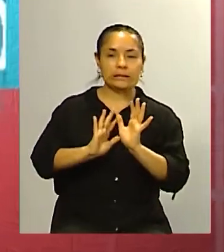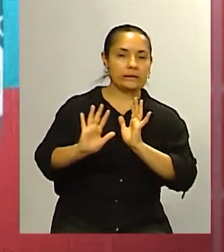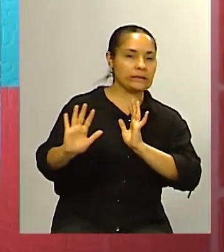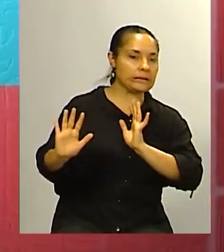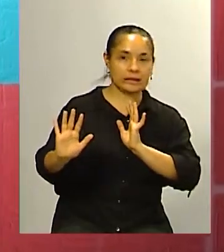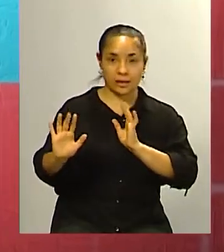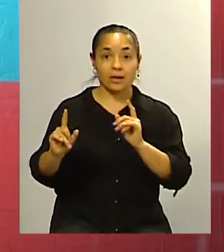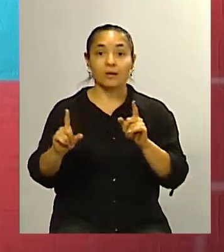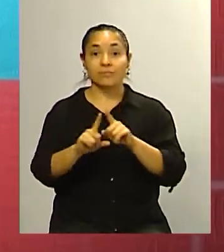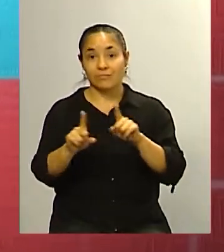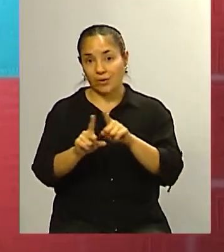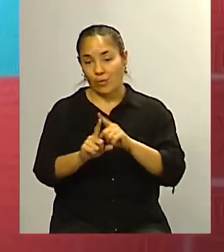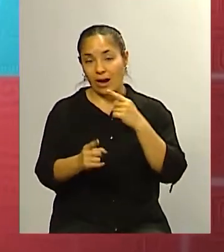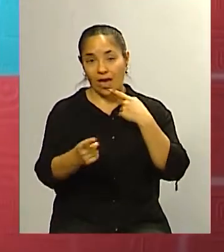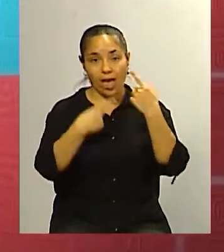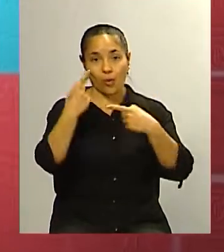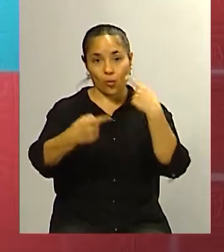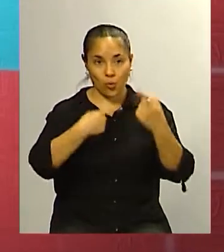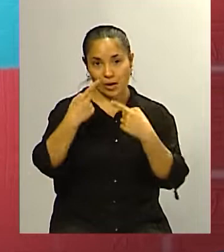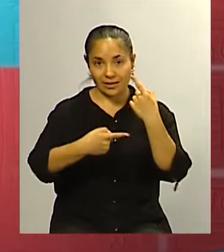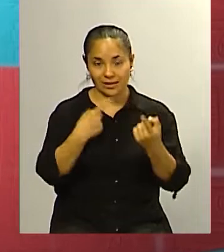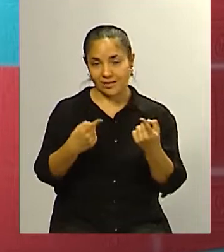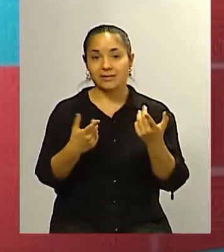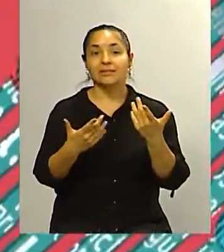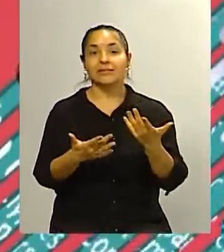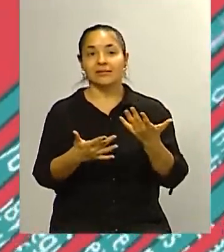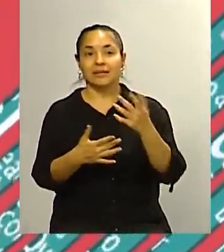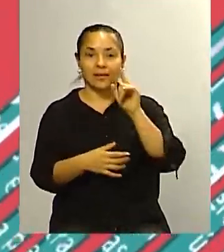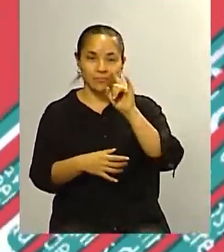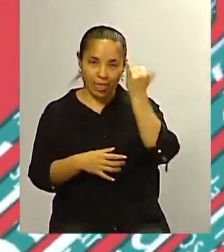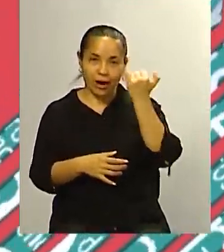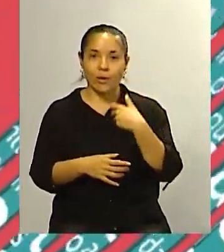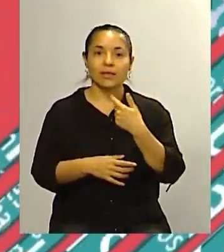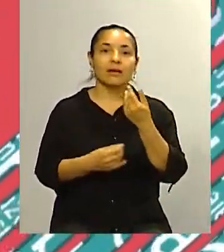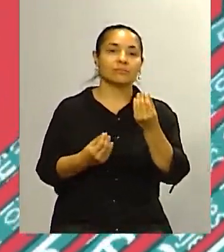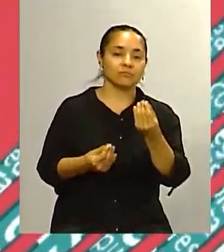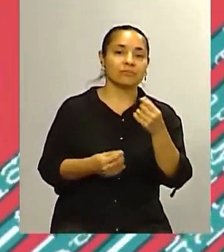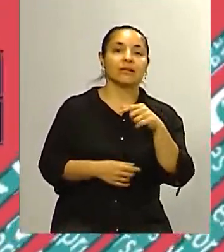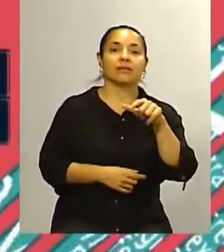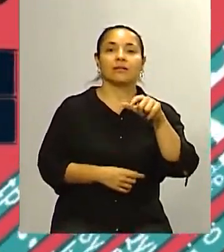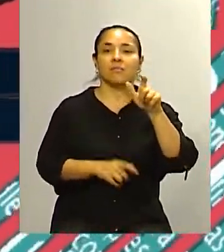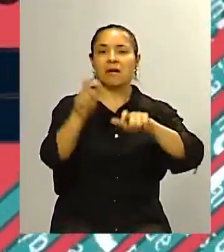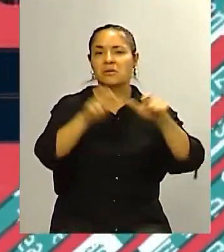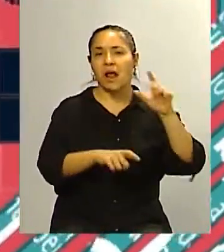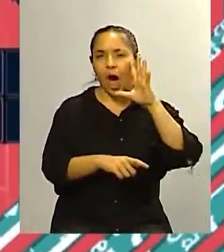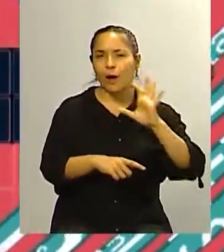hace las encuestas porque la gente la verdad que ya no quiere votar no quiere opinar